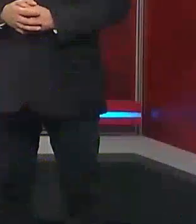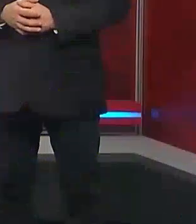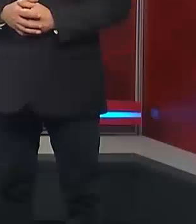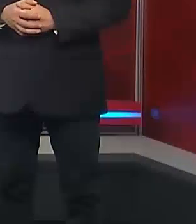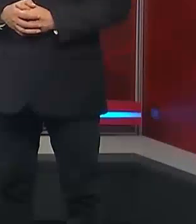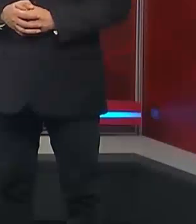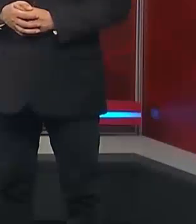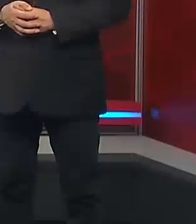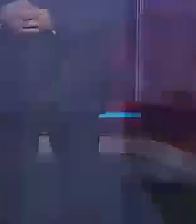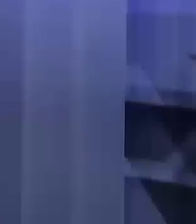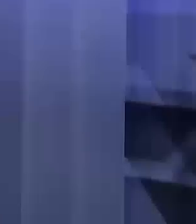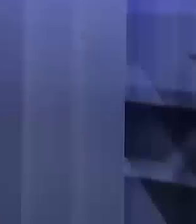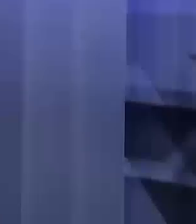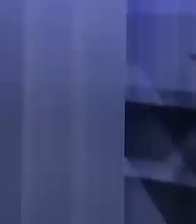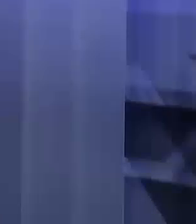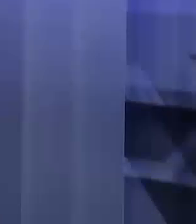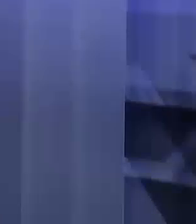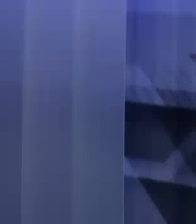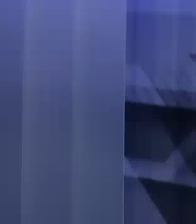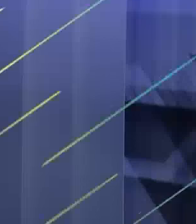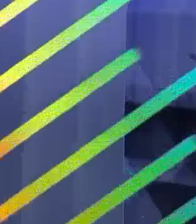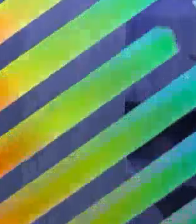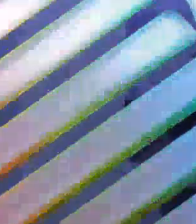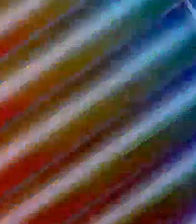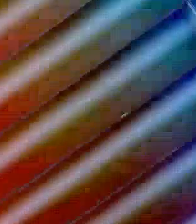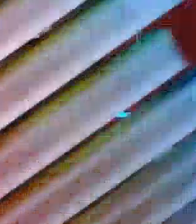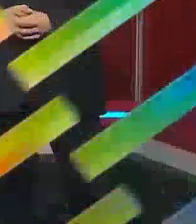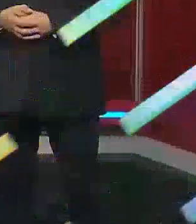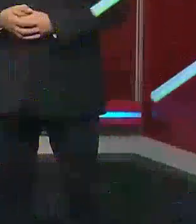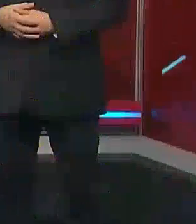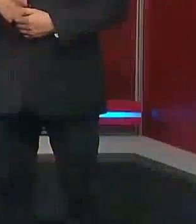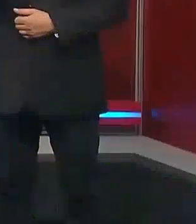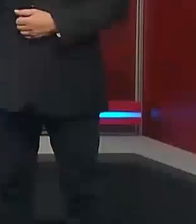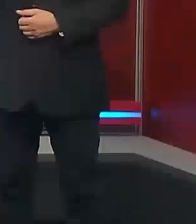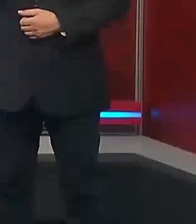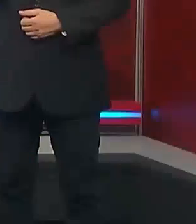Tarapacá. Tarapacá. Antofagasta.